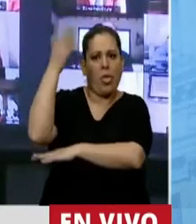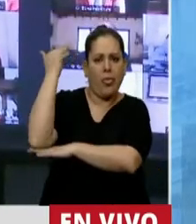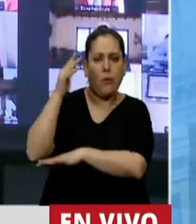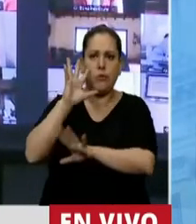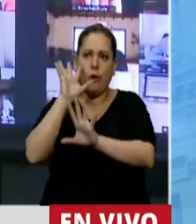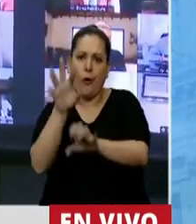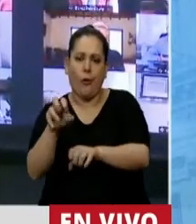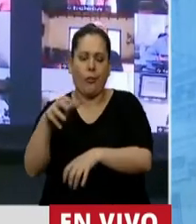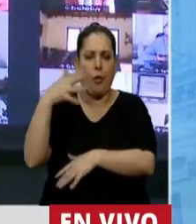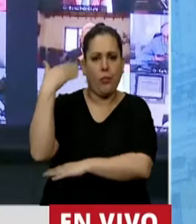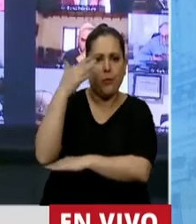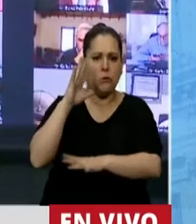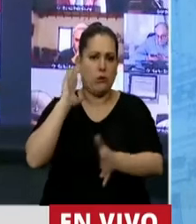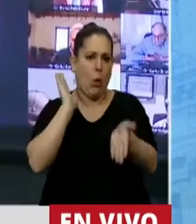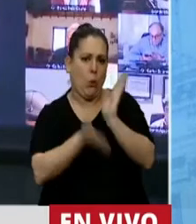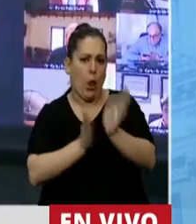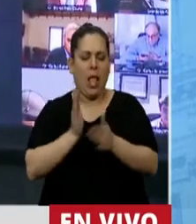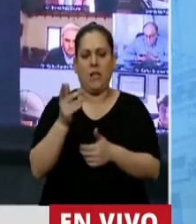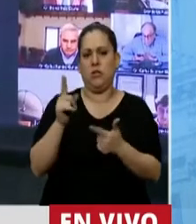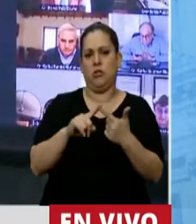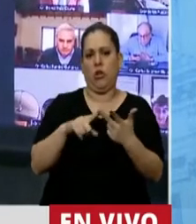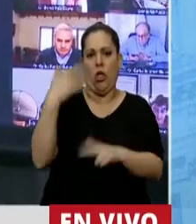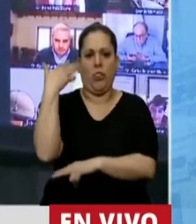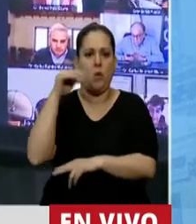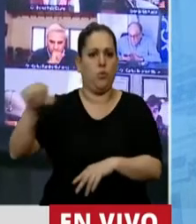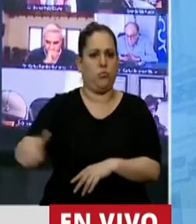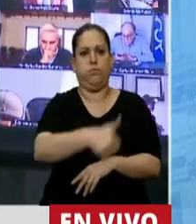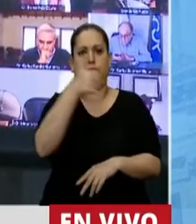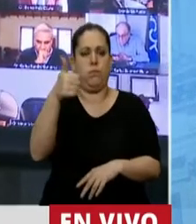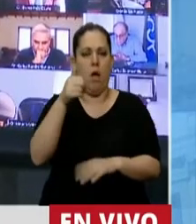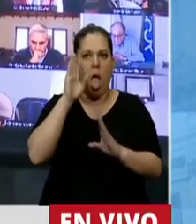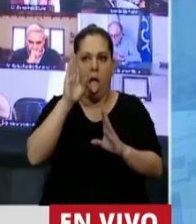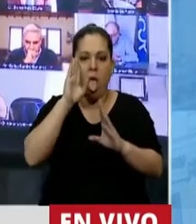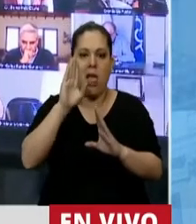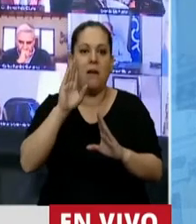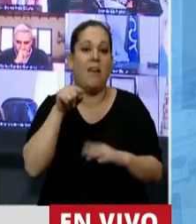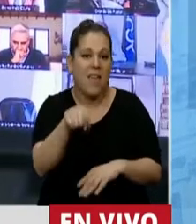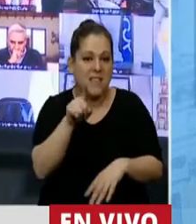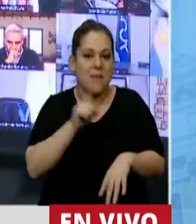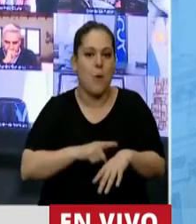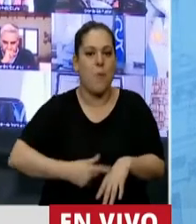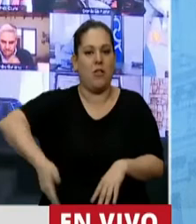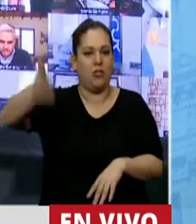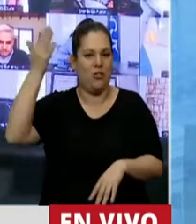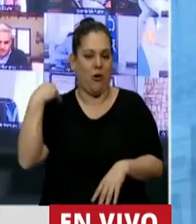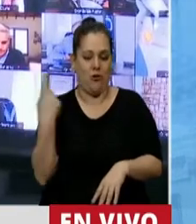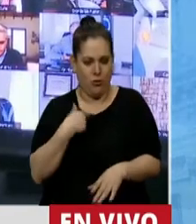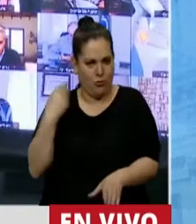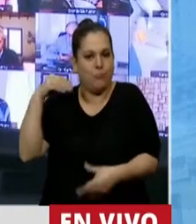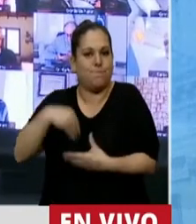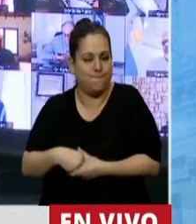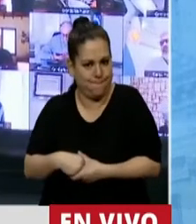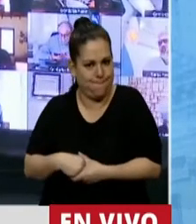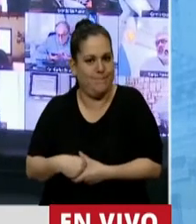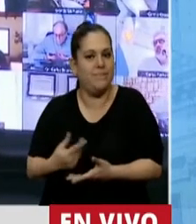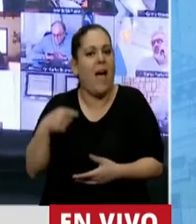de los discursos violentos, de los discursos vericistas, de los discursos triunfalistas. Digo, de esa sociedad es de la que somos parte. Y ahí sí